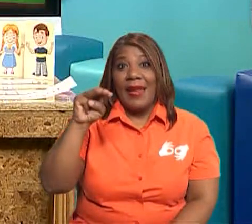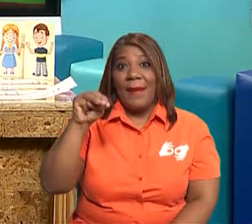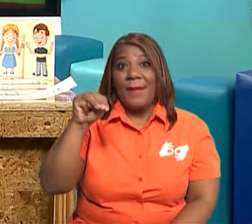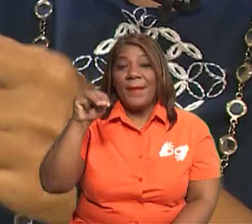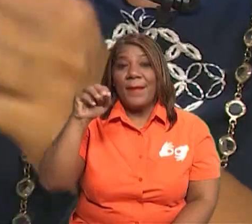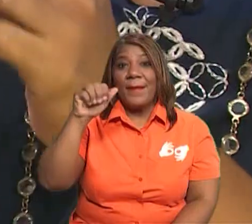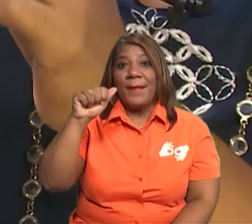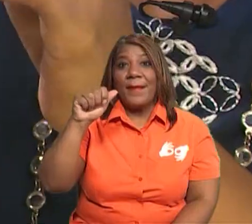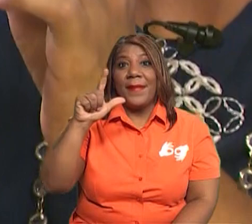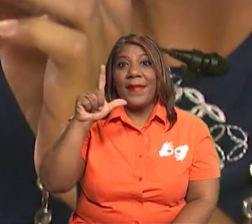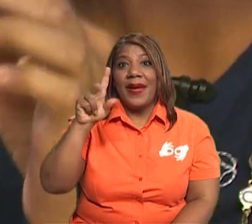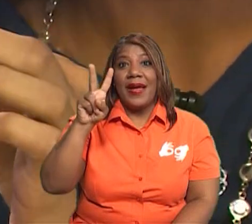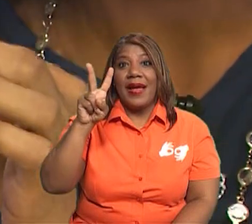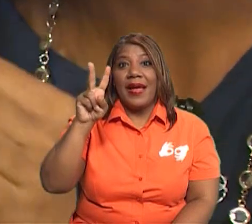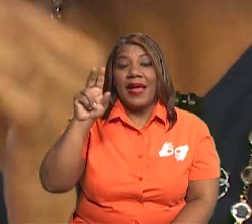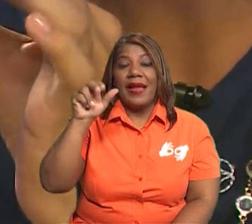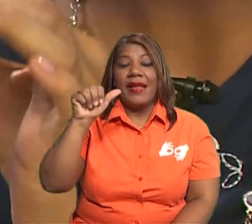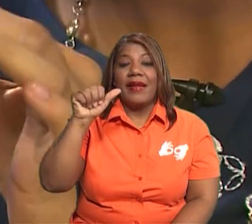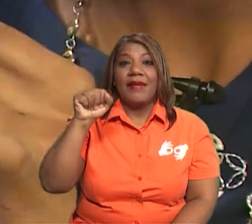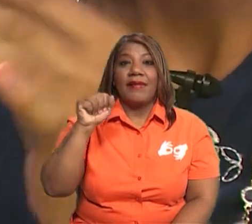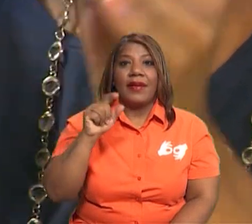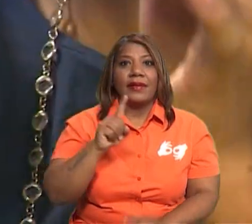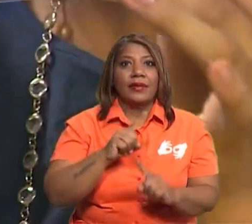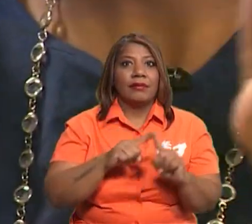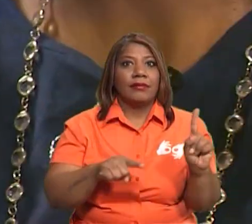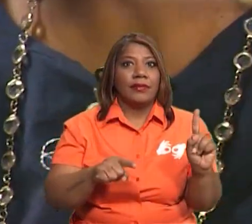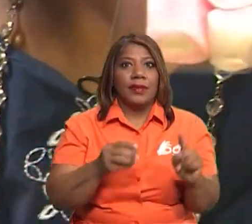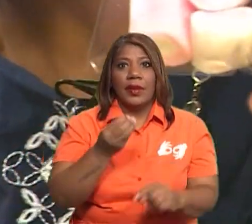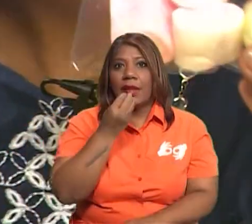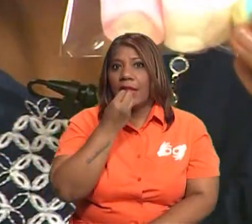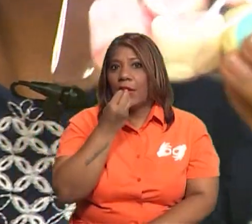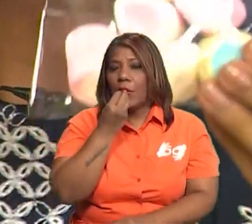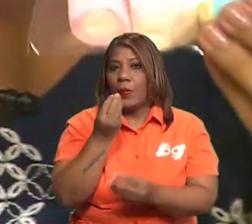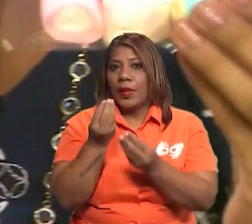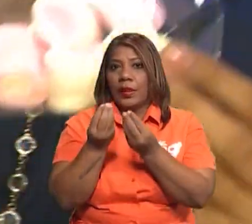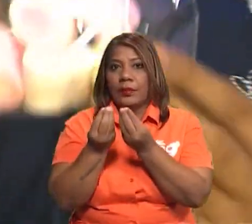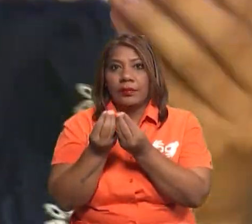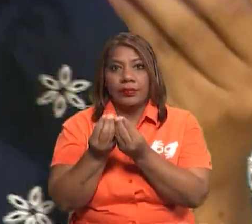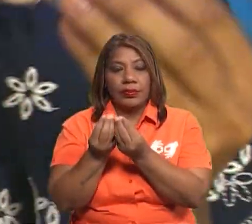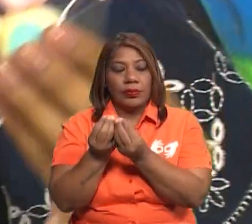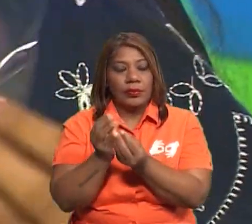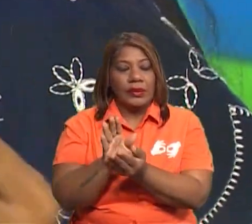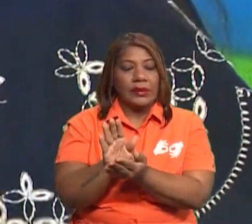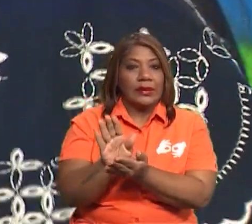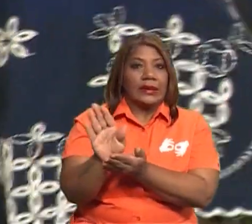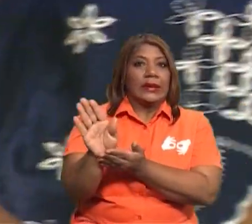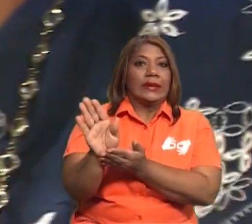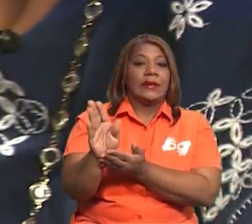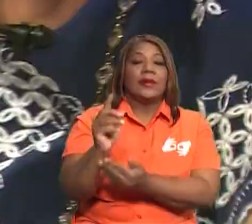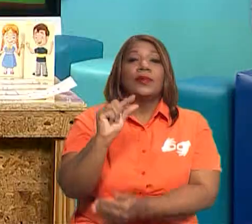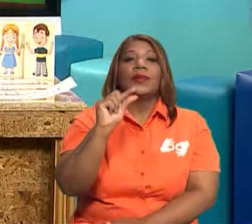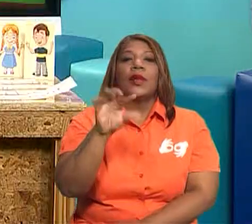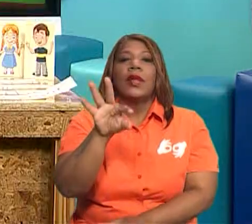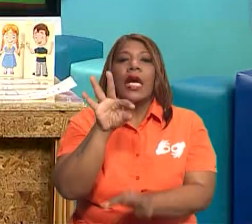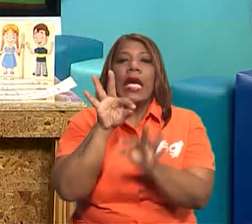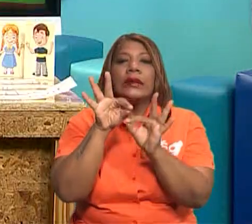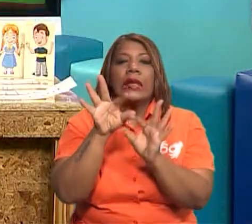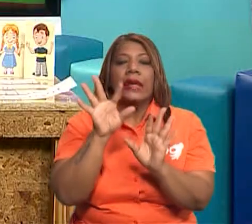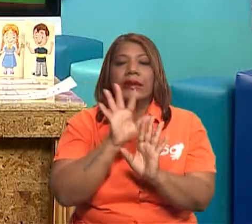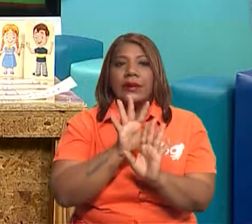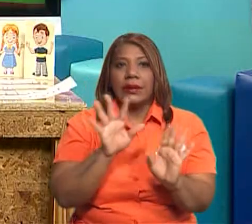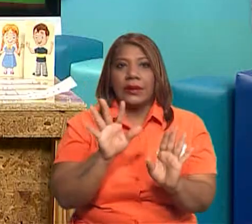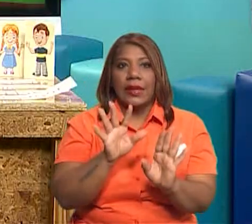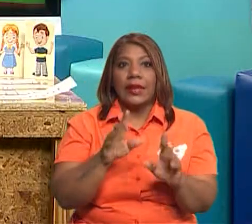mucho, pero tenemos que evitarlas consumir en exceso, porque no es un alimento saludable. Y por último